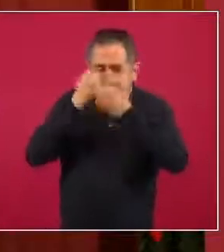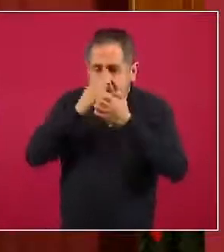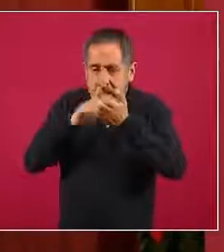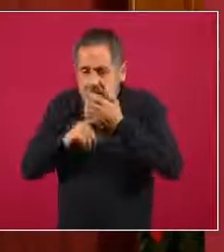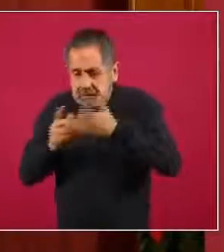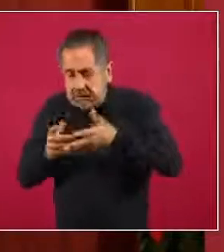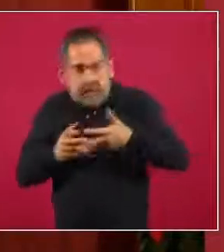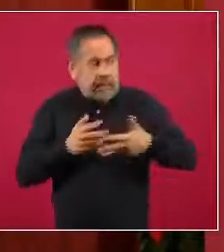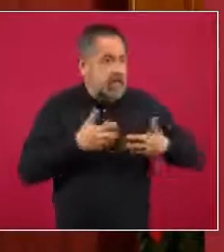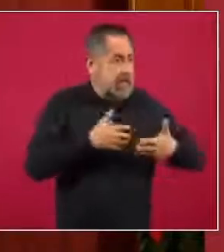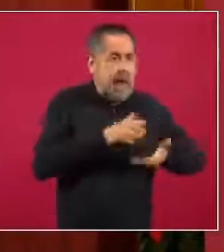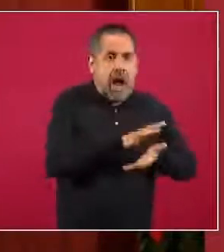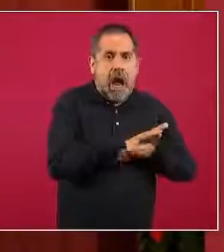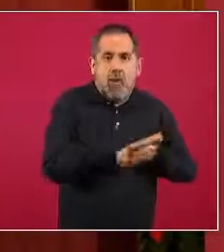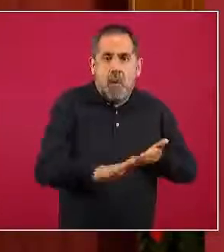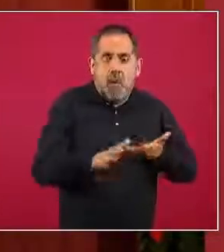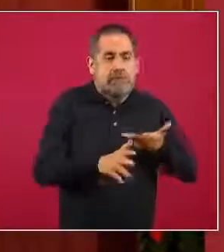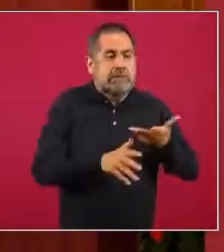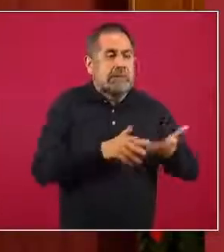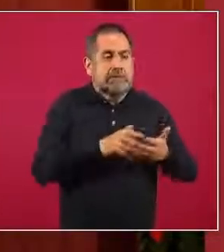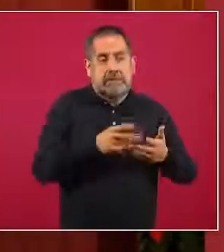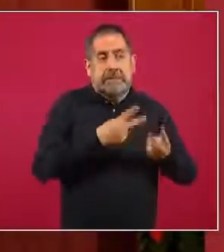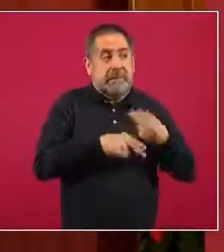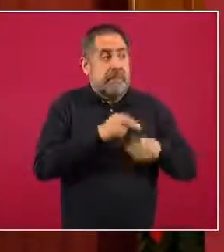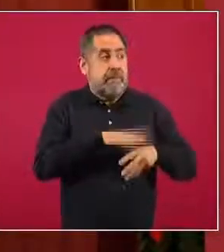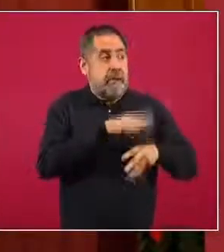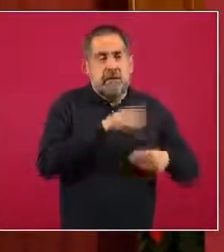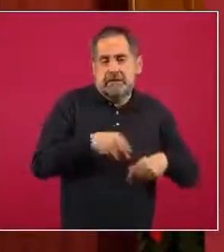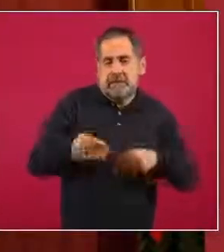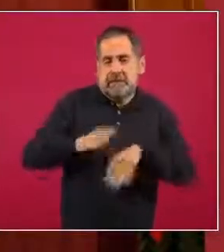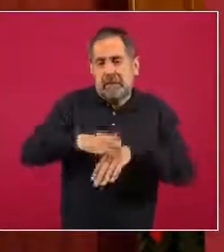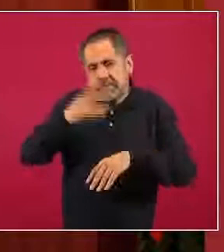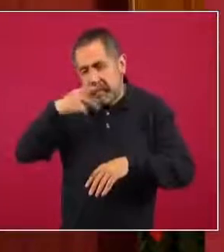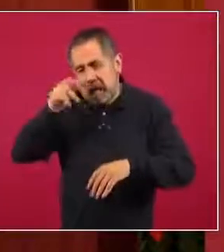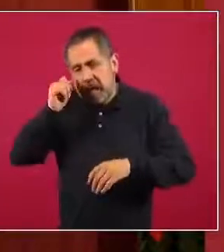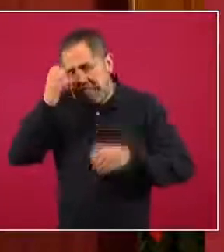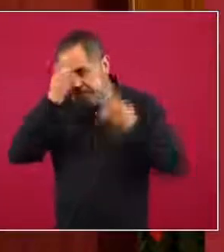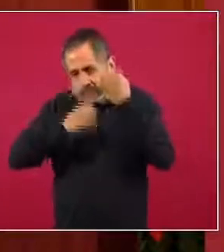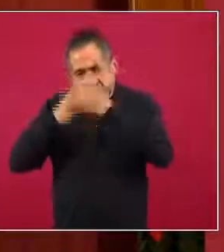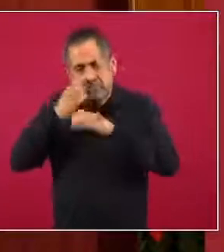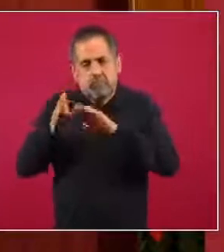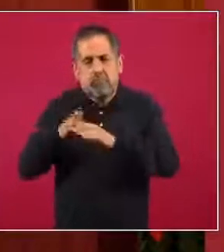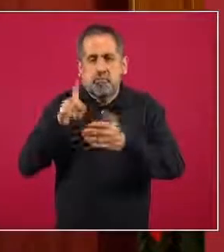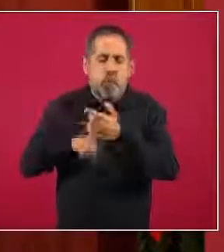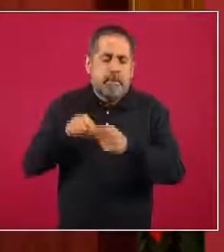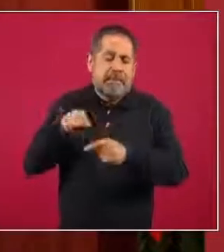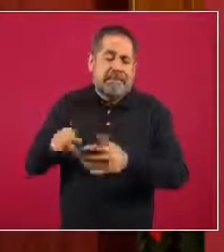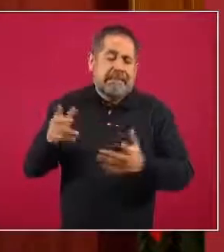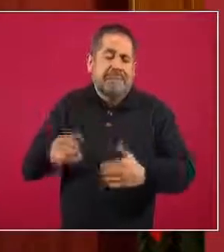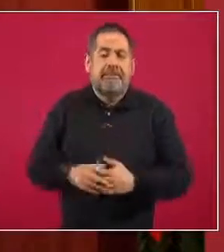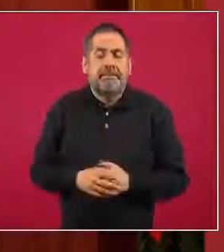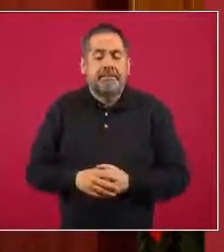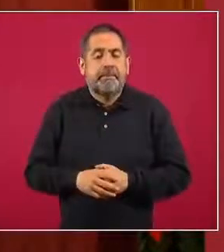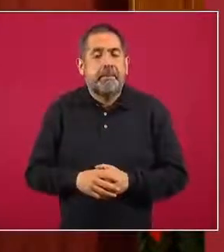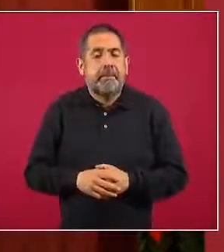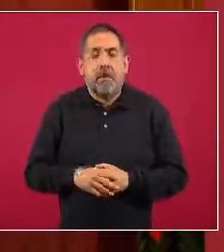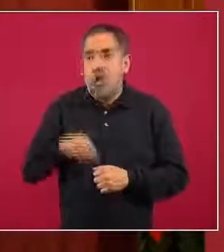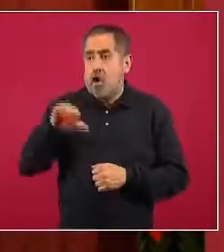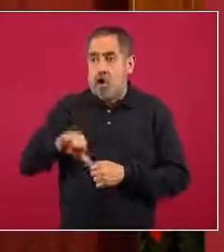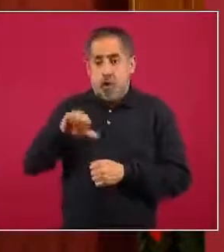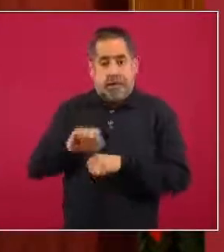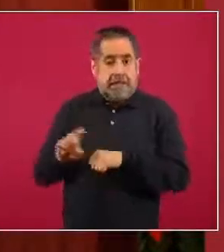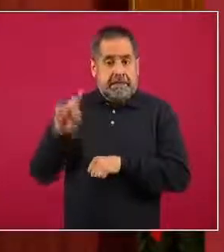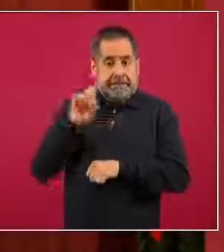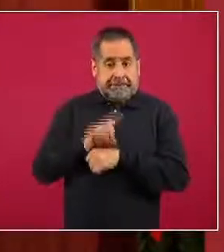genera también mayor eficiencia en los resultados de la reacción en cadena de la polimerasa. Para el día de hoy,